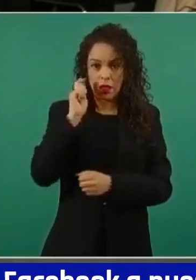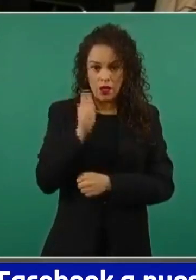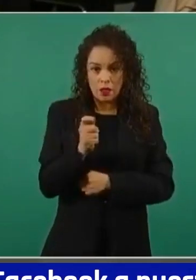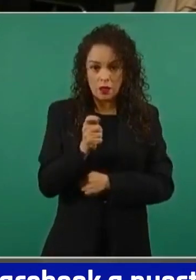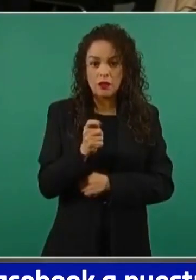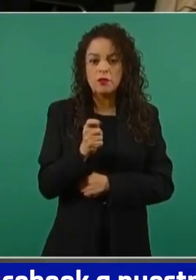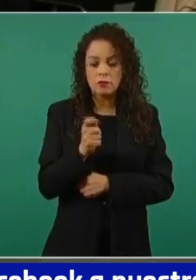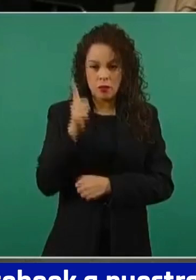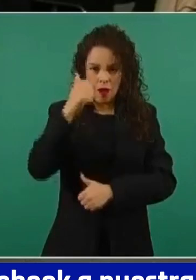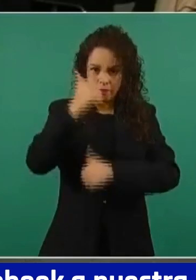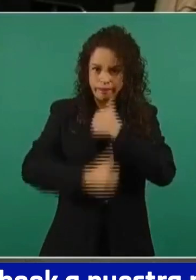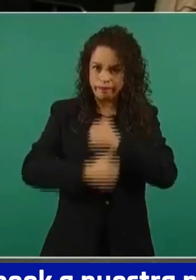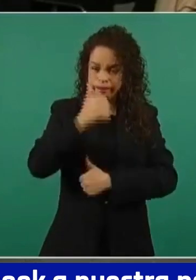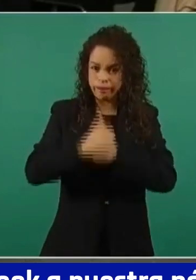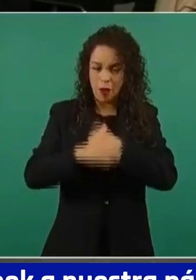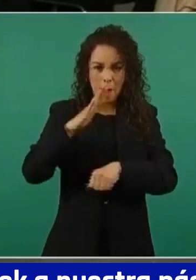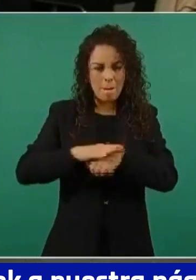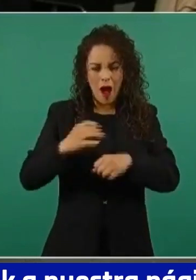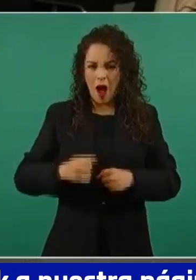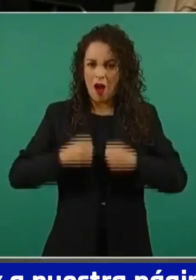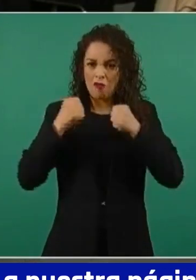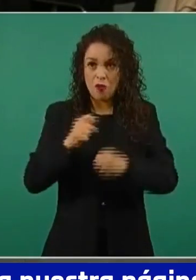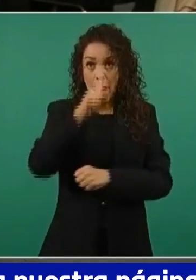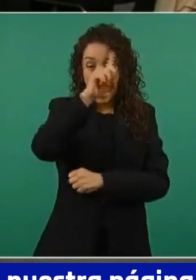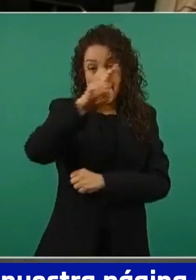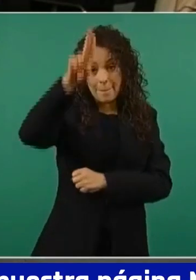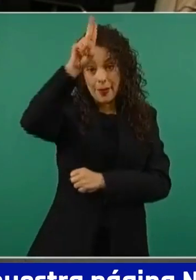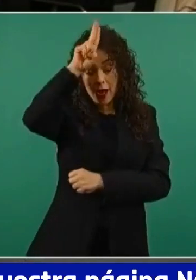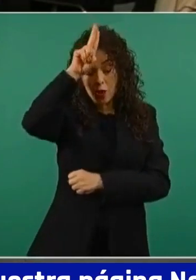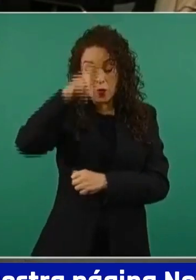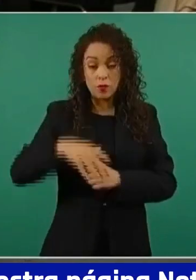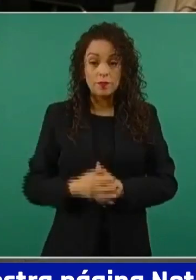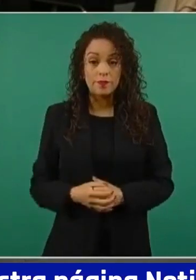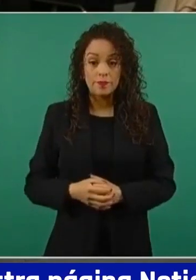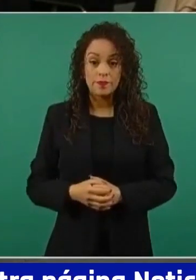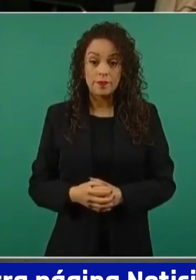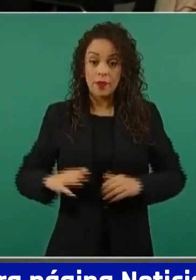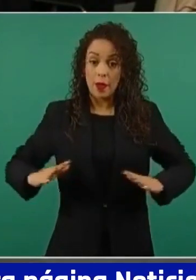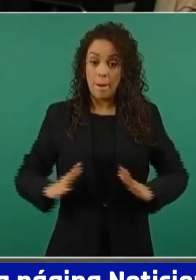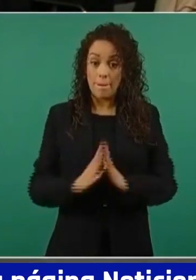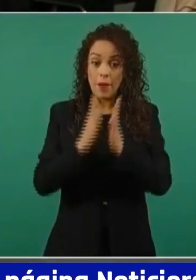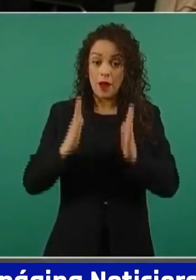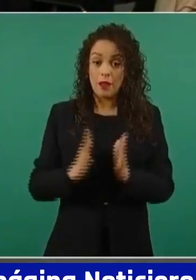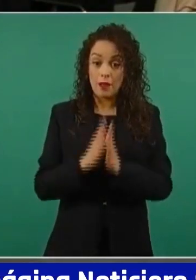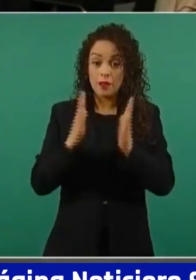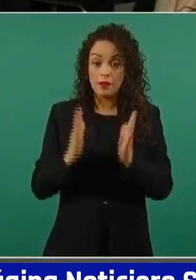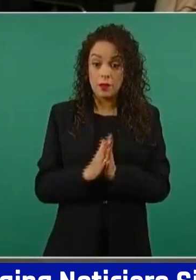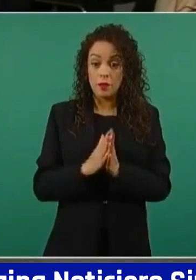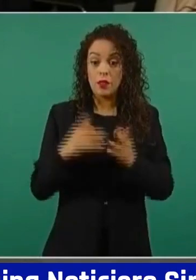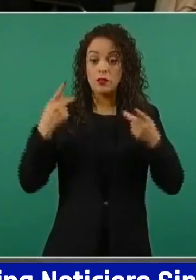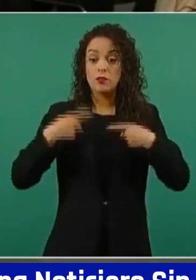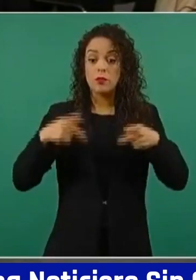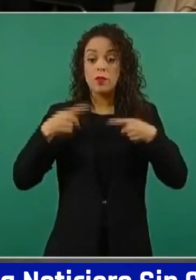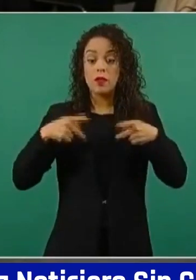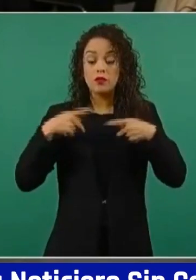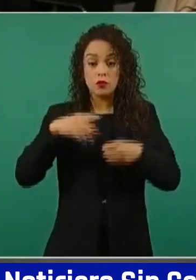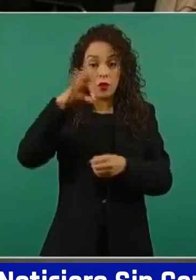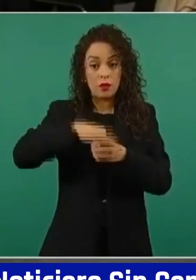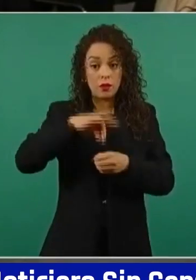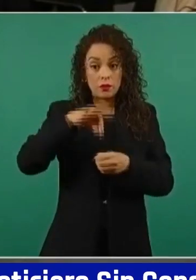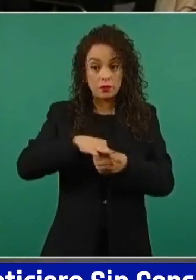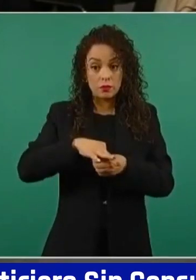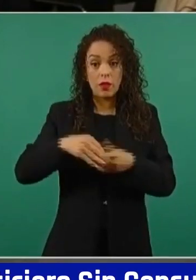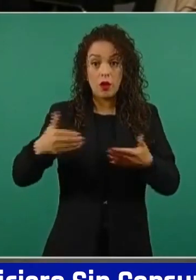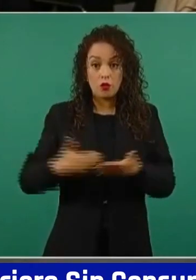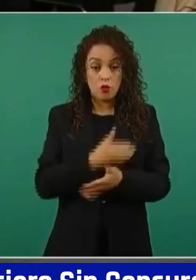reñido de Perú. Dice, participación de peruanos en el extranjero incrementó 26% a